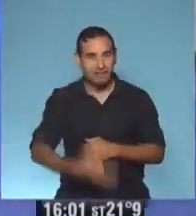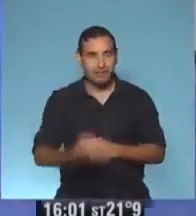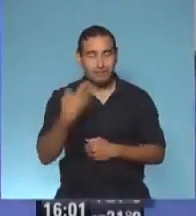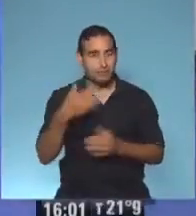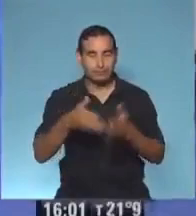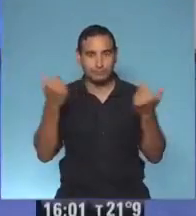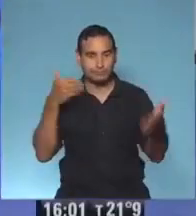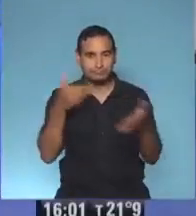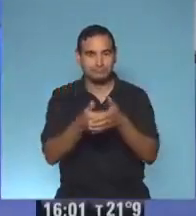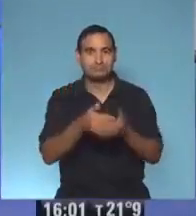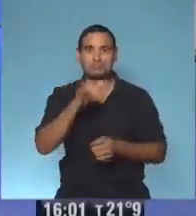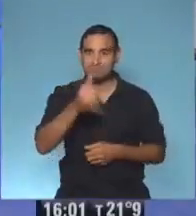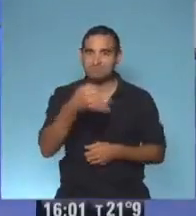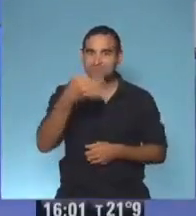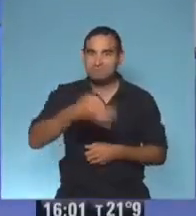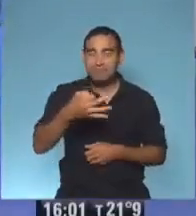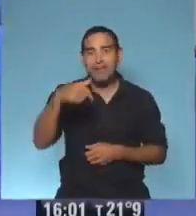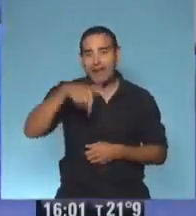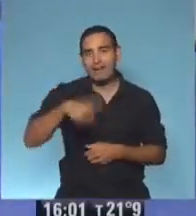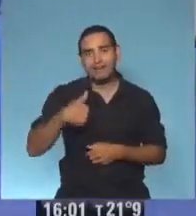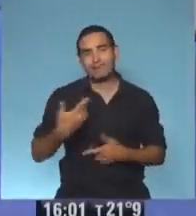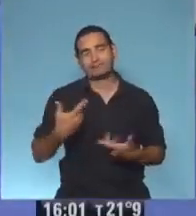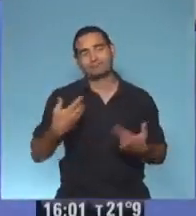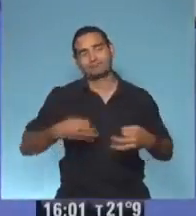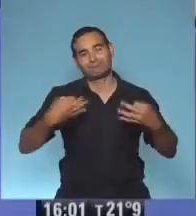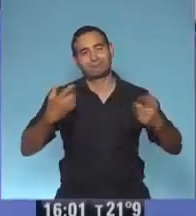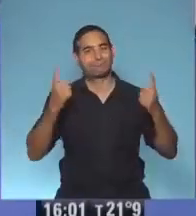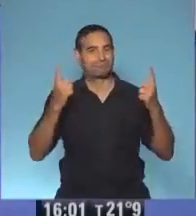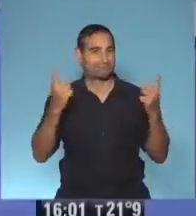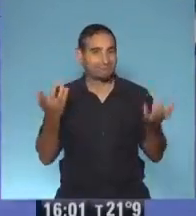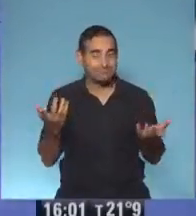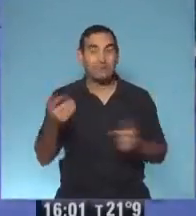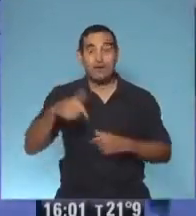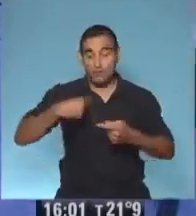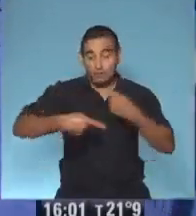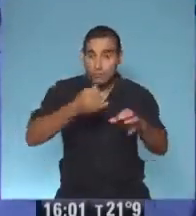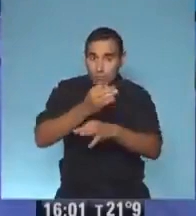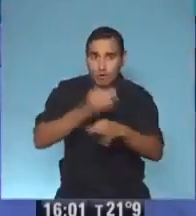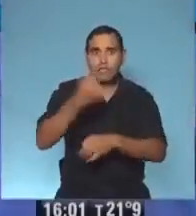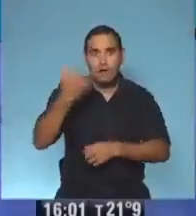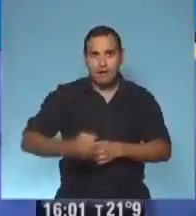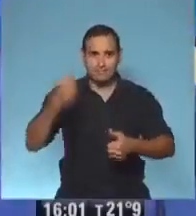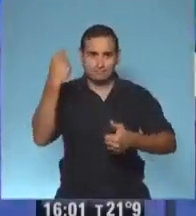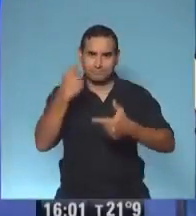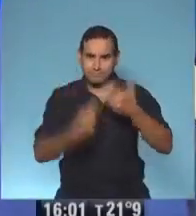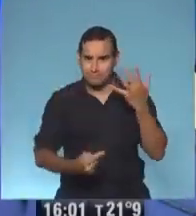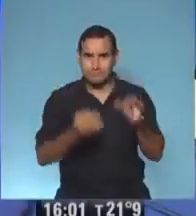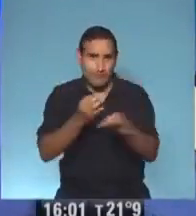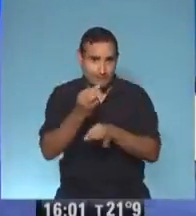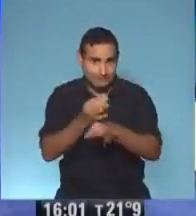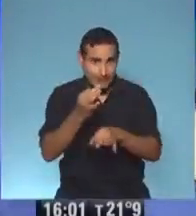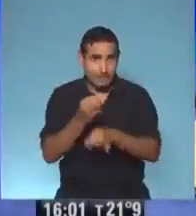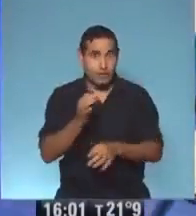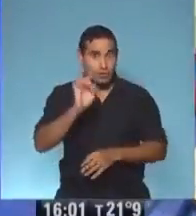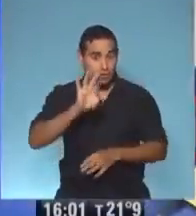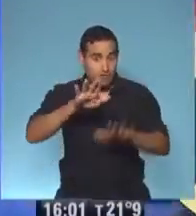pasaron los días volando. Se pasó volando porque acá la estamos pasando genial. En Seguimos Educando tenemos un montón de contenidos y no